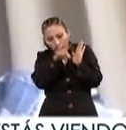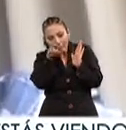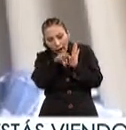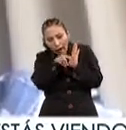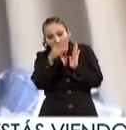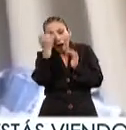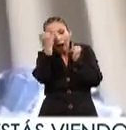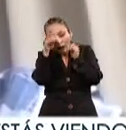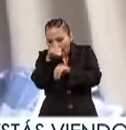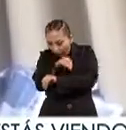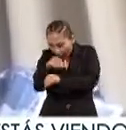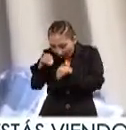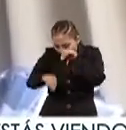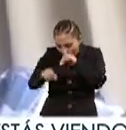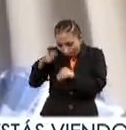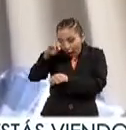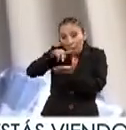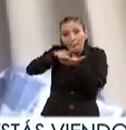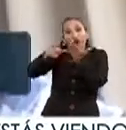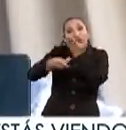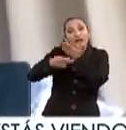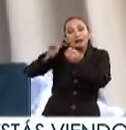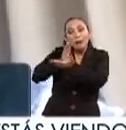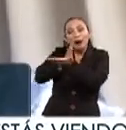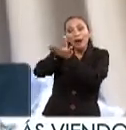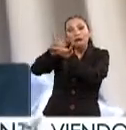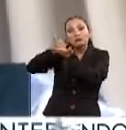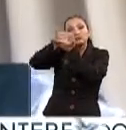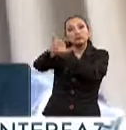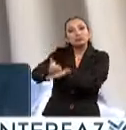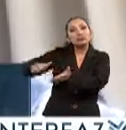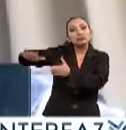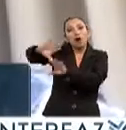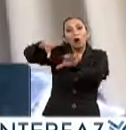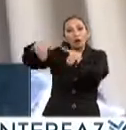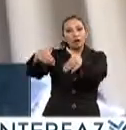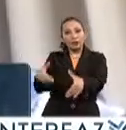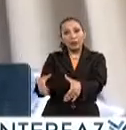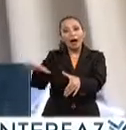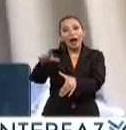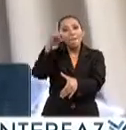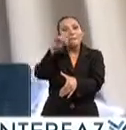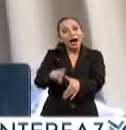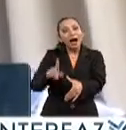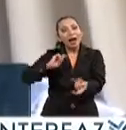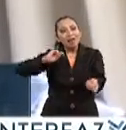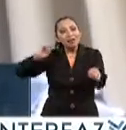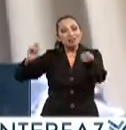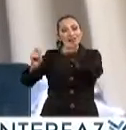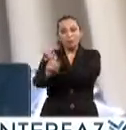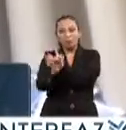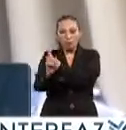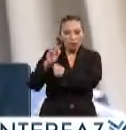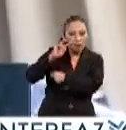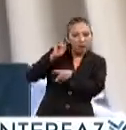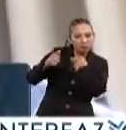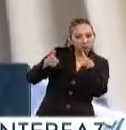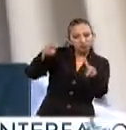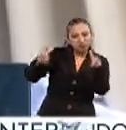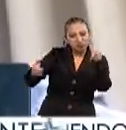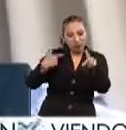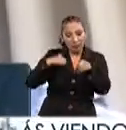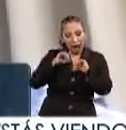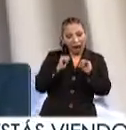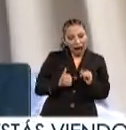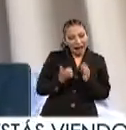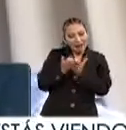proponer diseñar proyectos de intervención a nivel de la comunidad para transformar problemáticas sociales desde